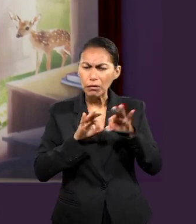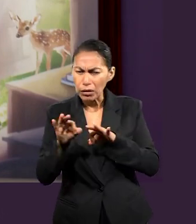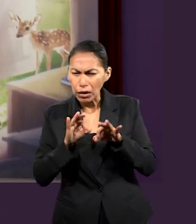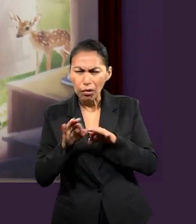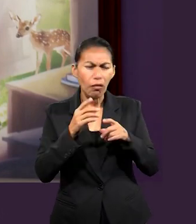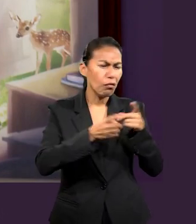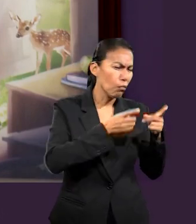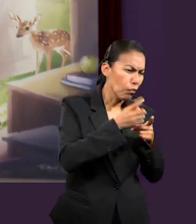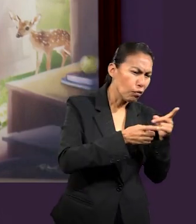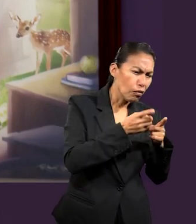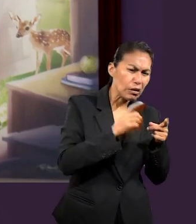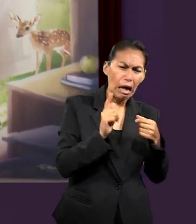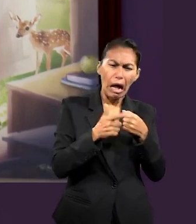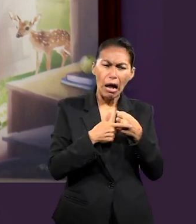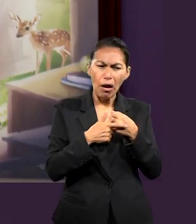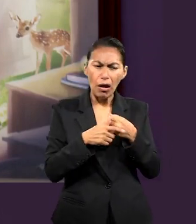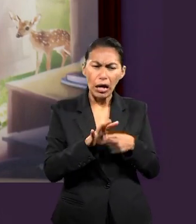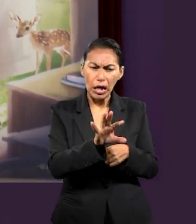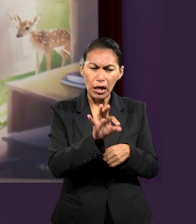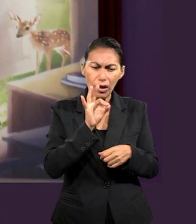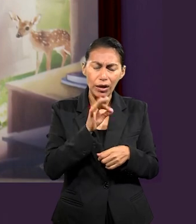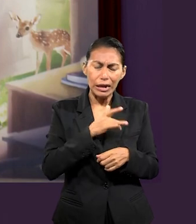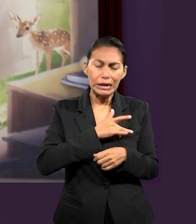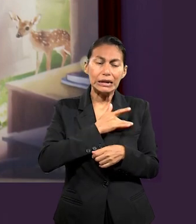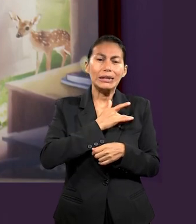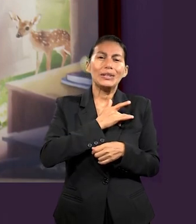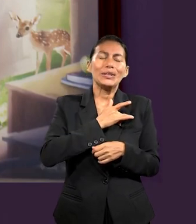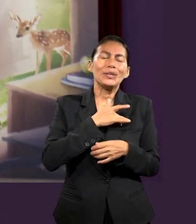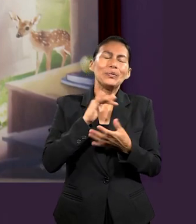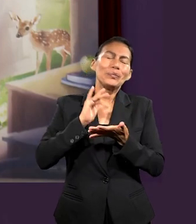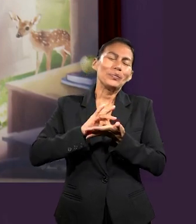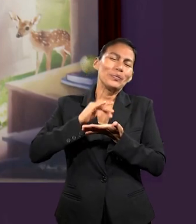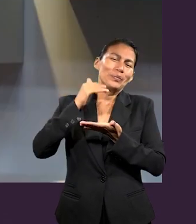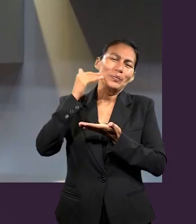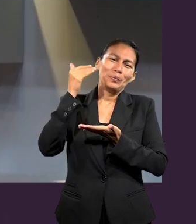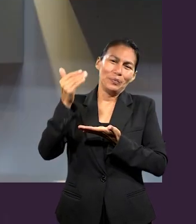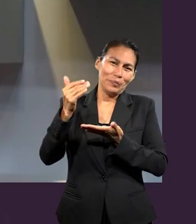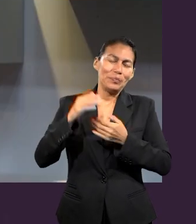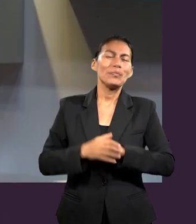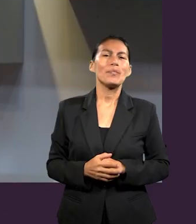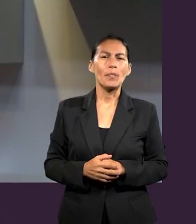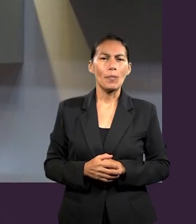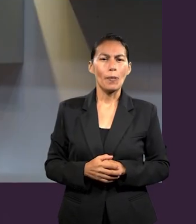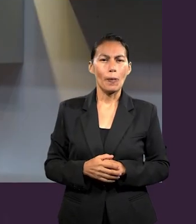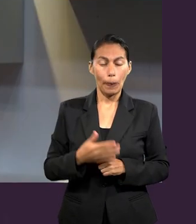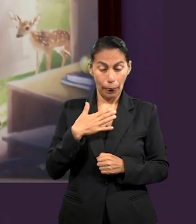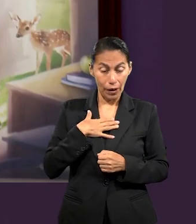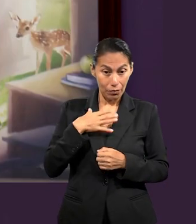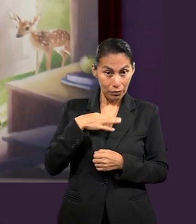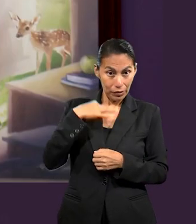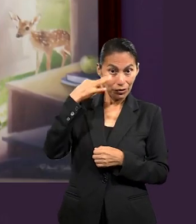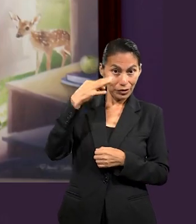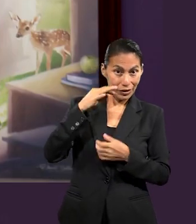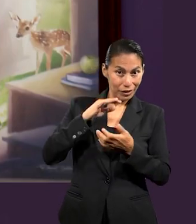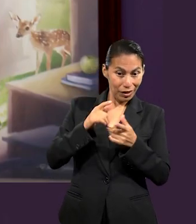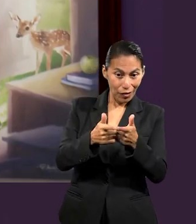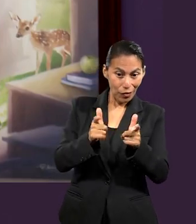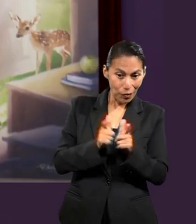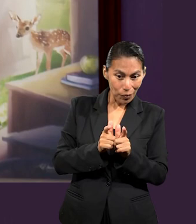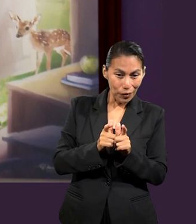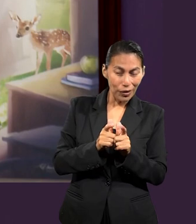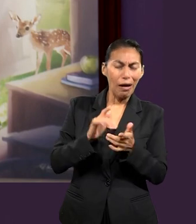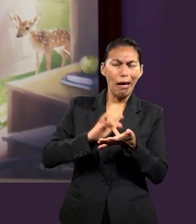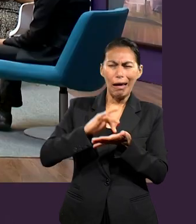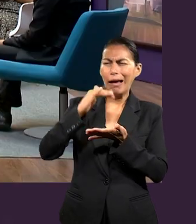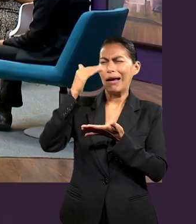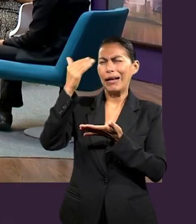te dicen, has sido escogido o has sido seleccionado. Eso es un sentimiento de gratitud, de decir gracias porque estoy dentro de